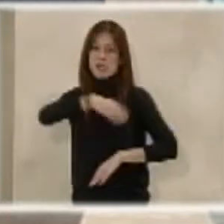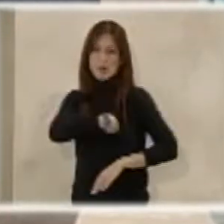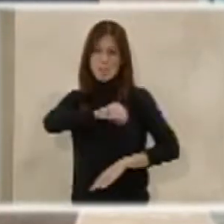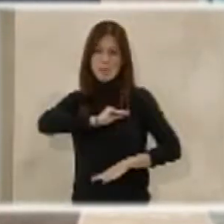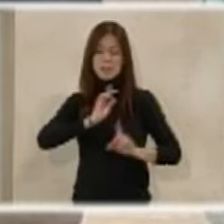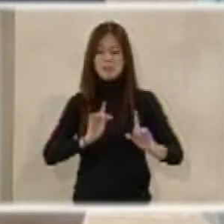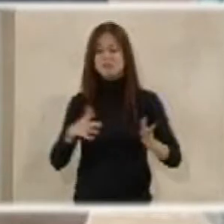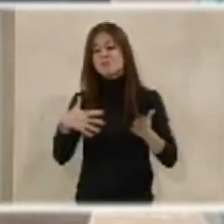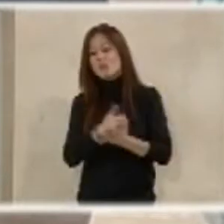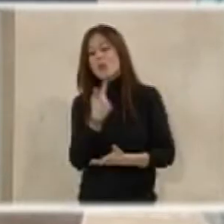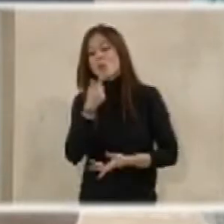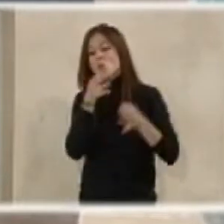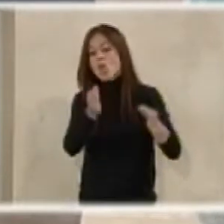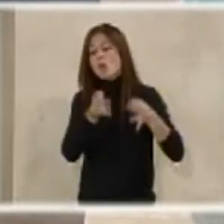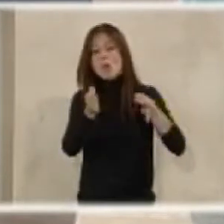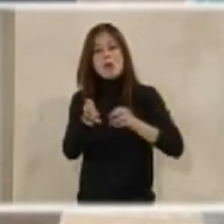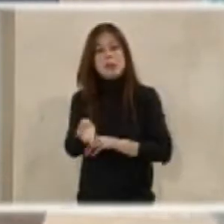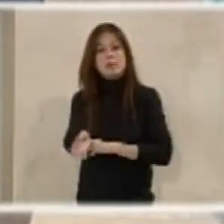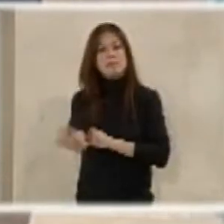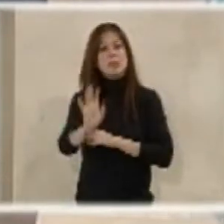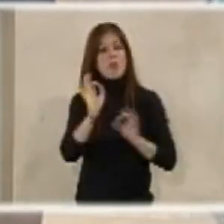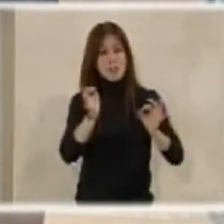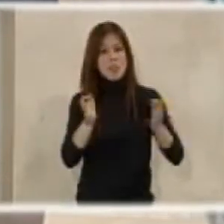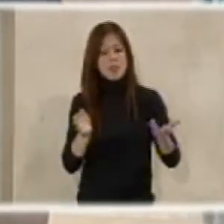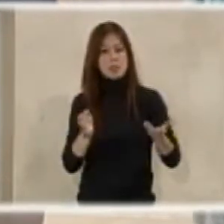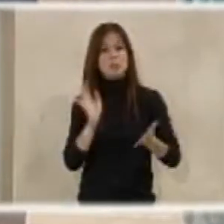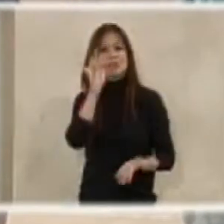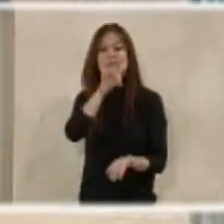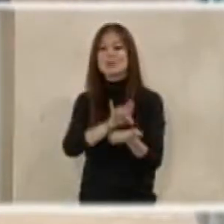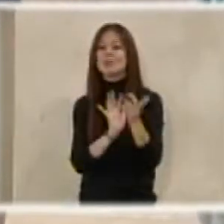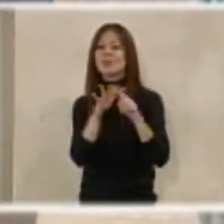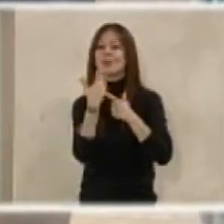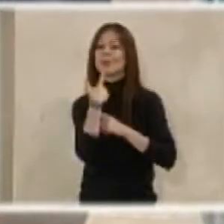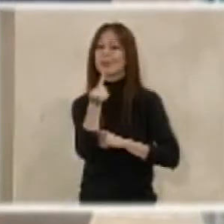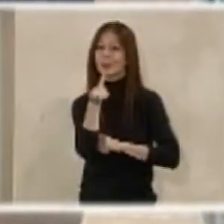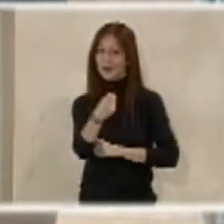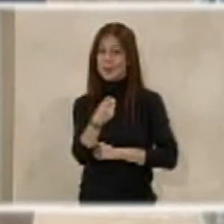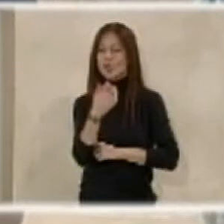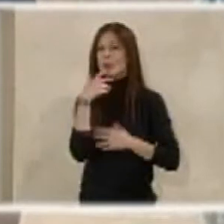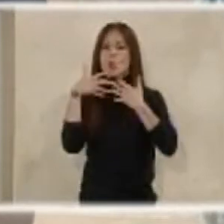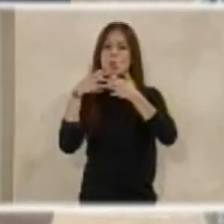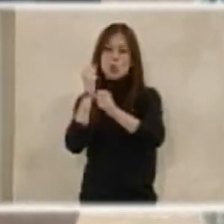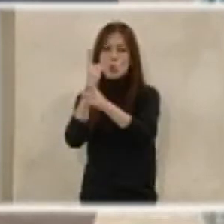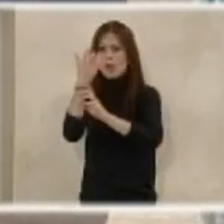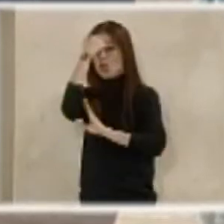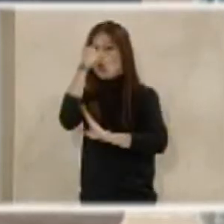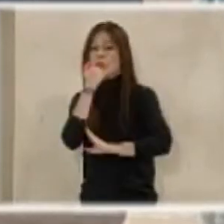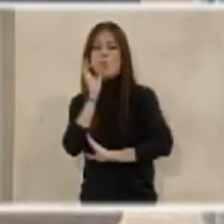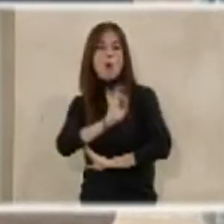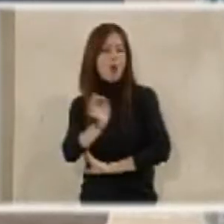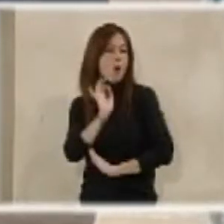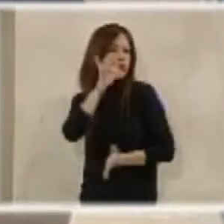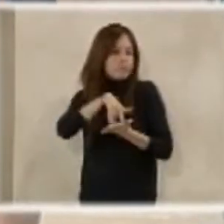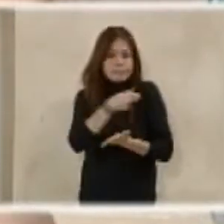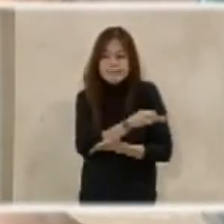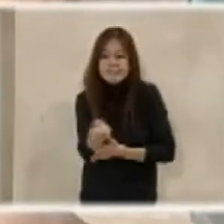Todos decimos lo mismo, pero es verdad, cuando llegan los momentos difíciles, la lucha contra el terrorismo o todo lo que puede